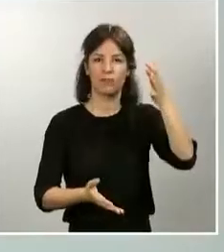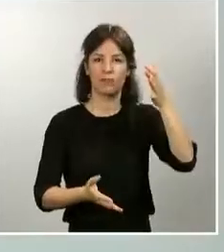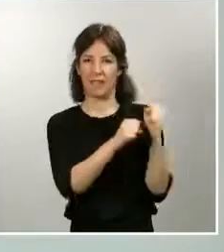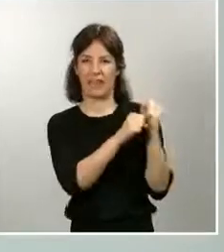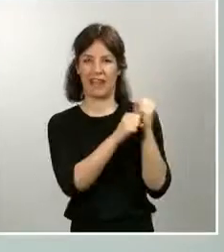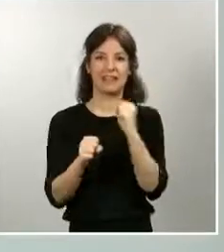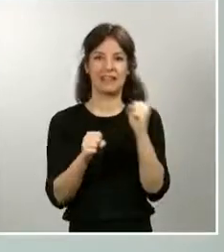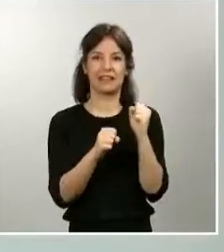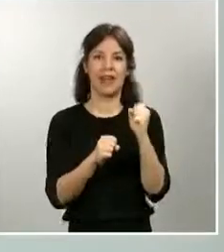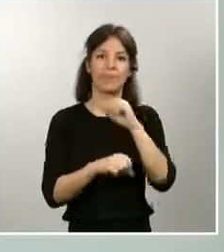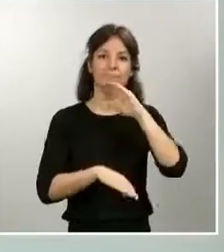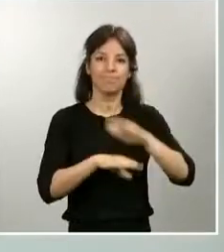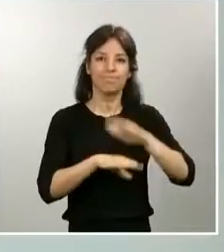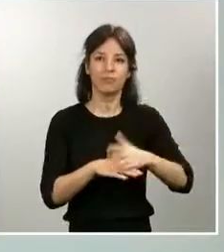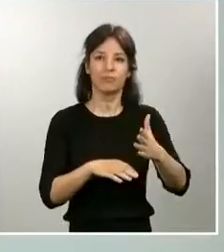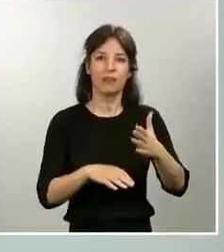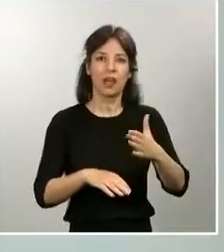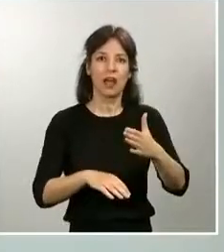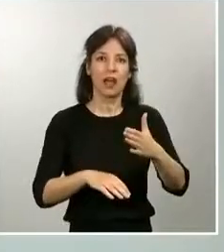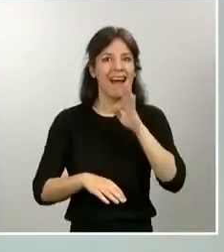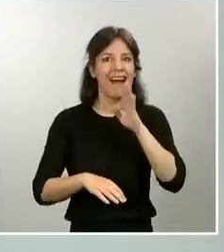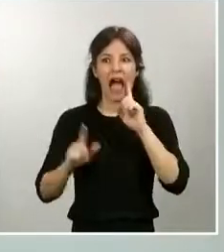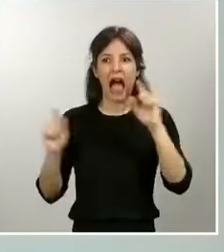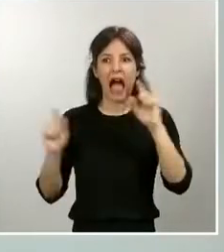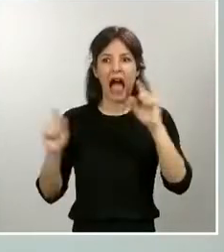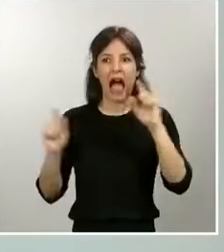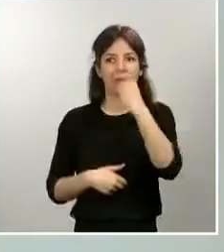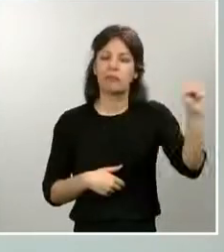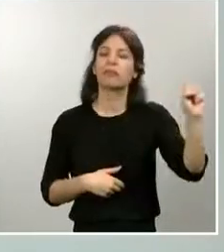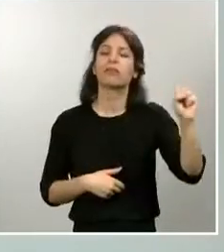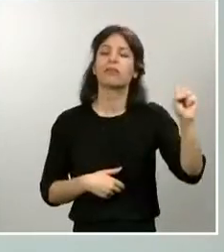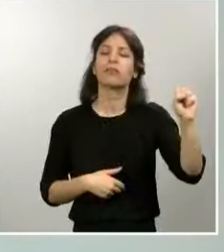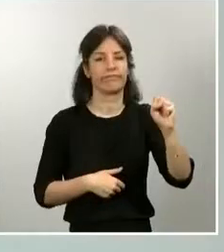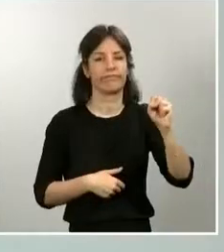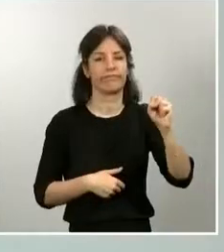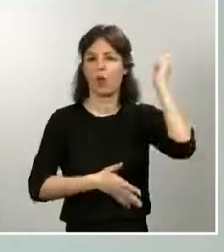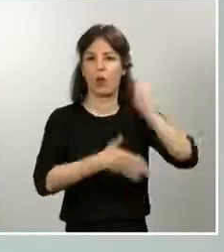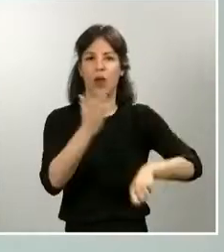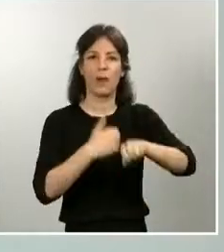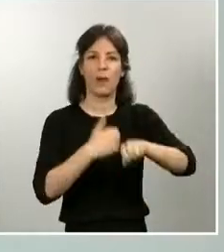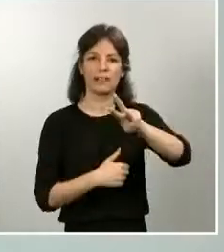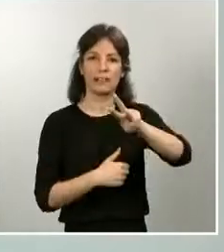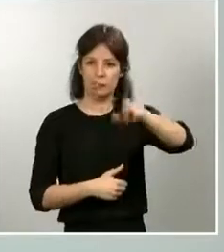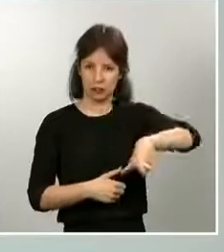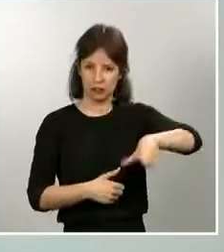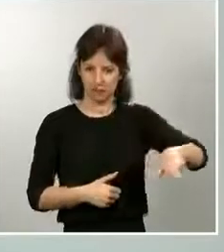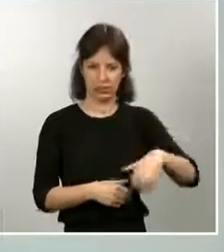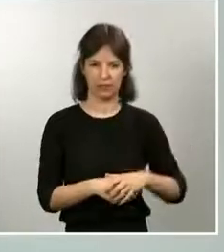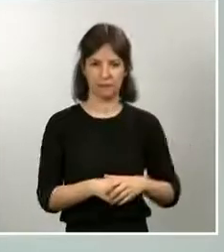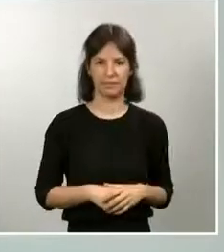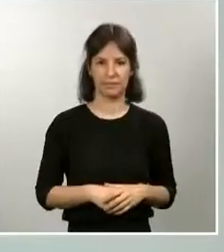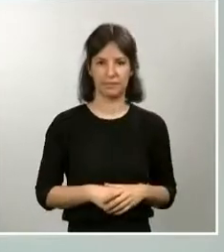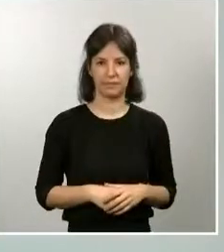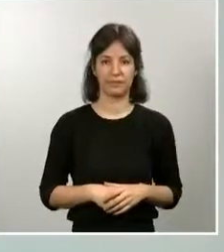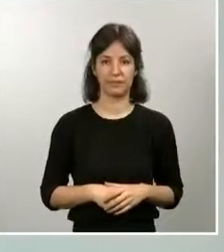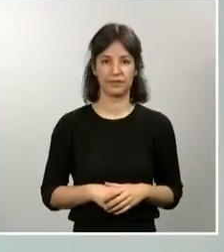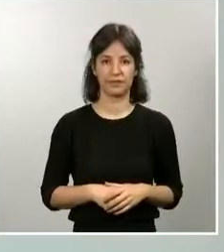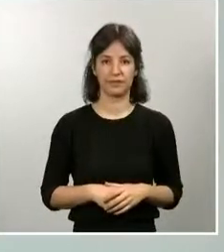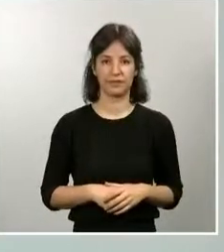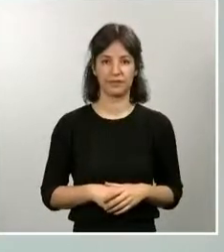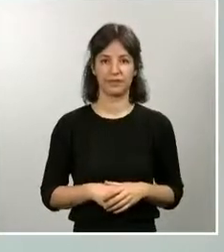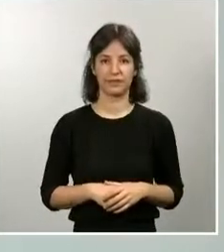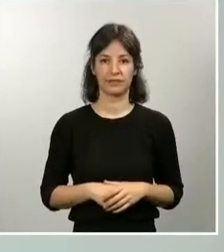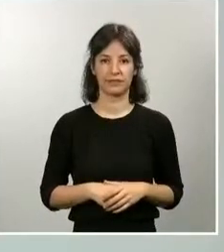impuestas por el estado de alarma. Fueron sancionadas 23 personas. Y nuevamente tenemos que hablar de personas